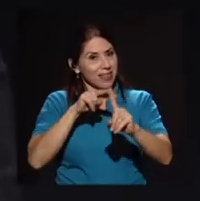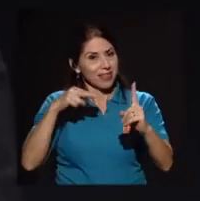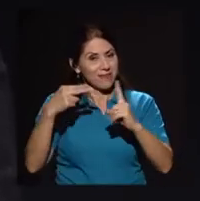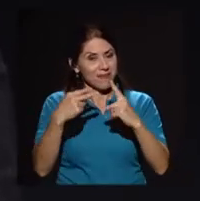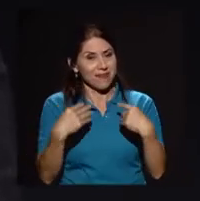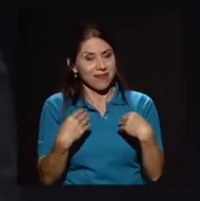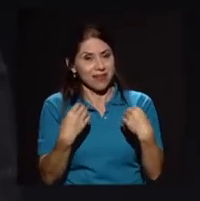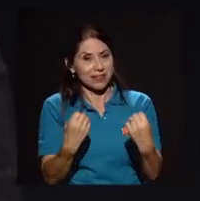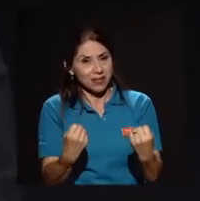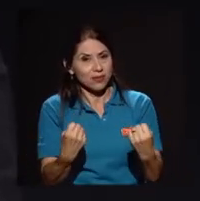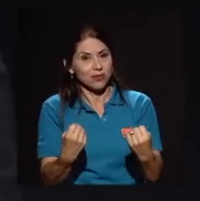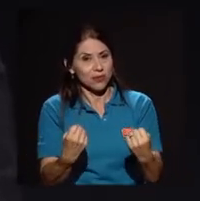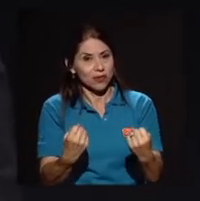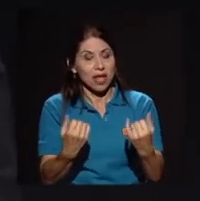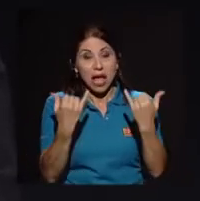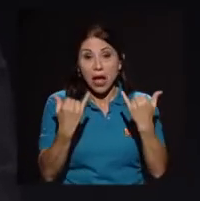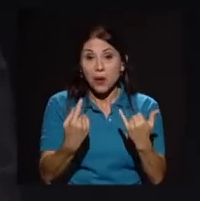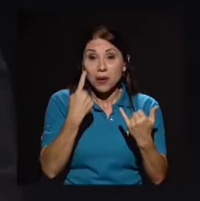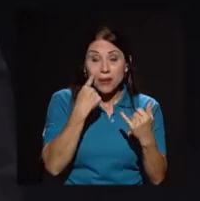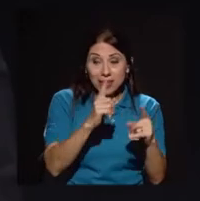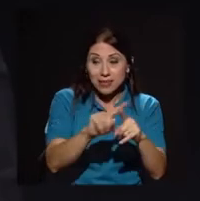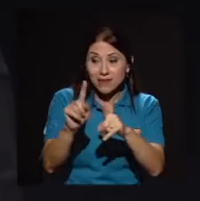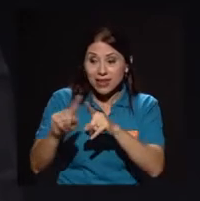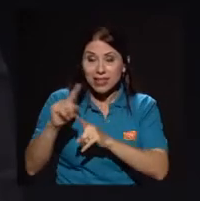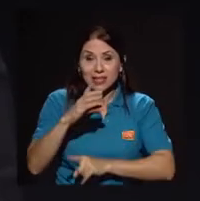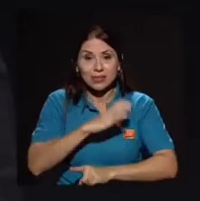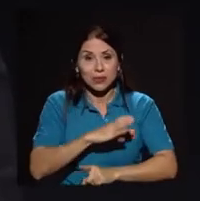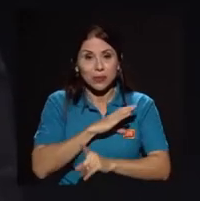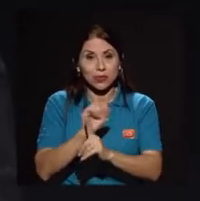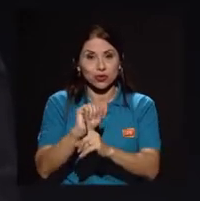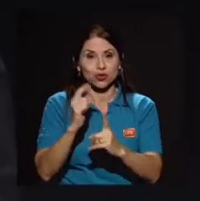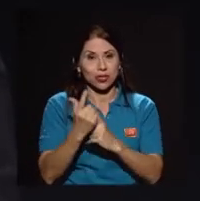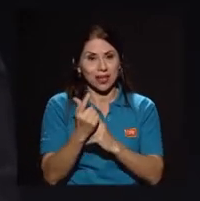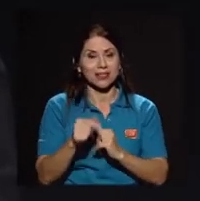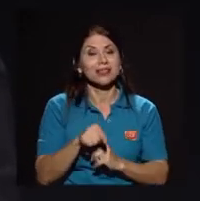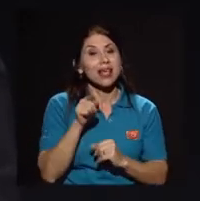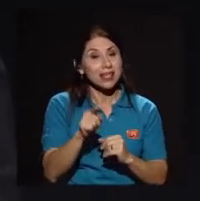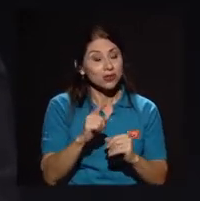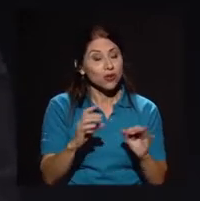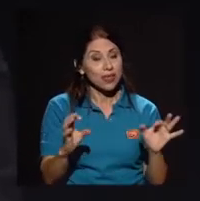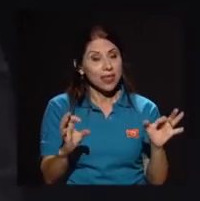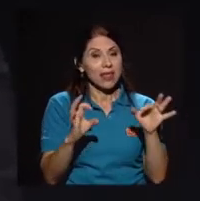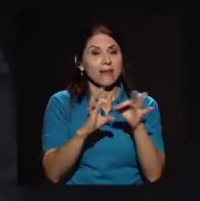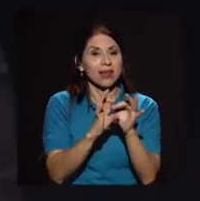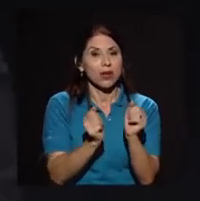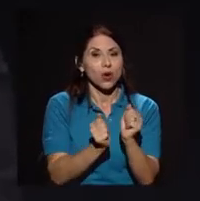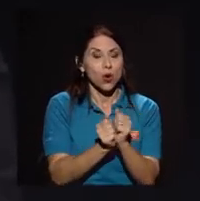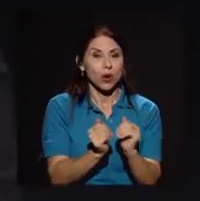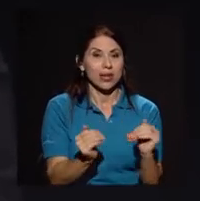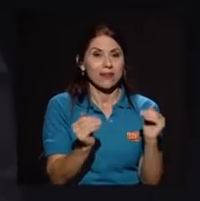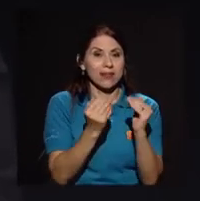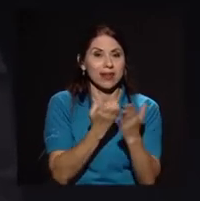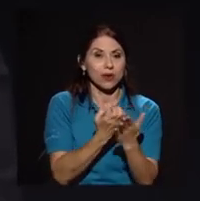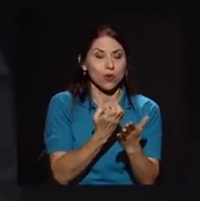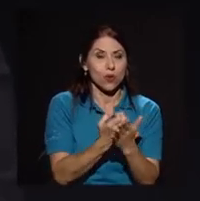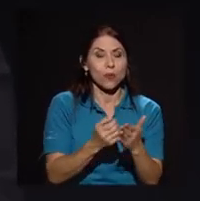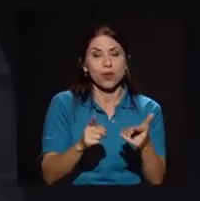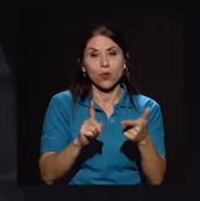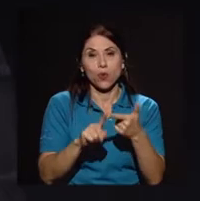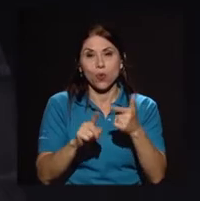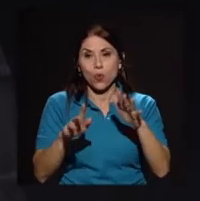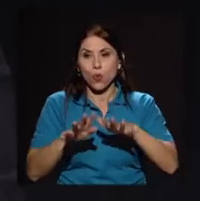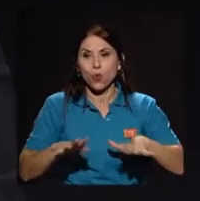precisamente contemplando los determinantes sociales, o sea, que tiene que ver con el nivel económico de la persona, que tiene que ver con el ambiente,